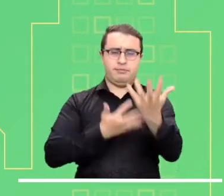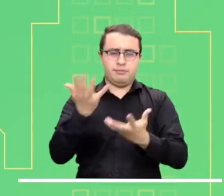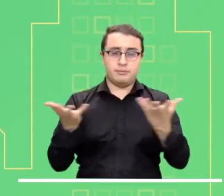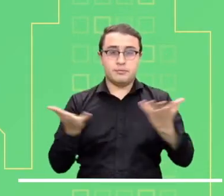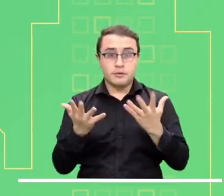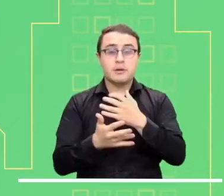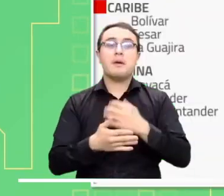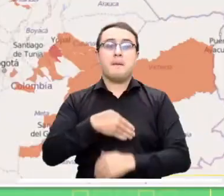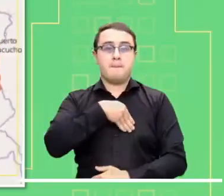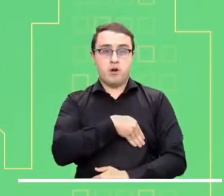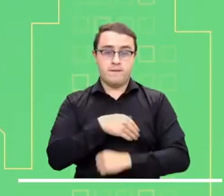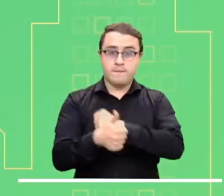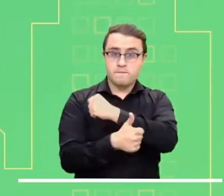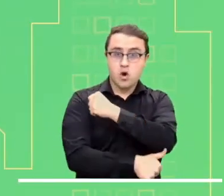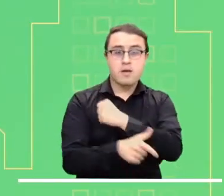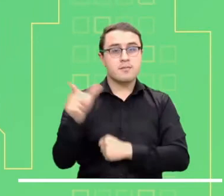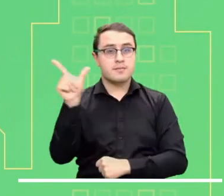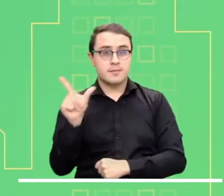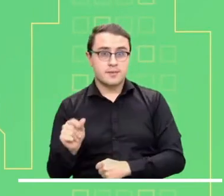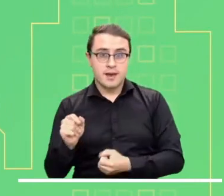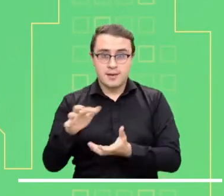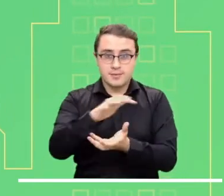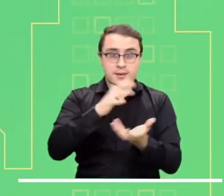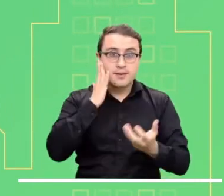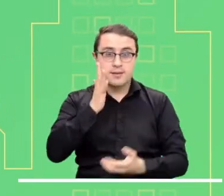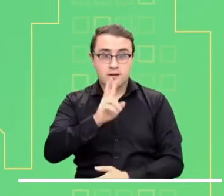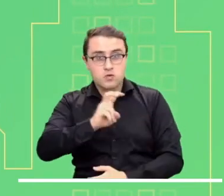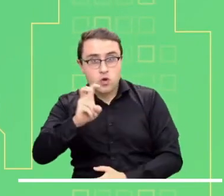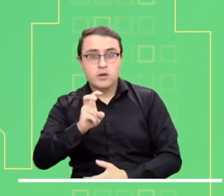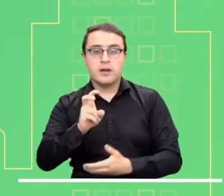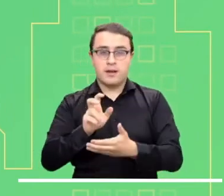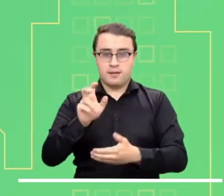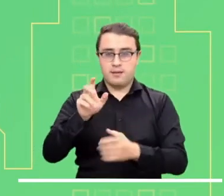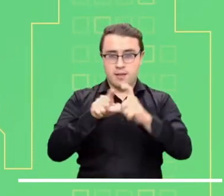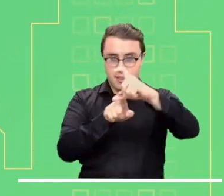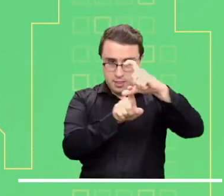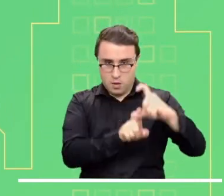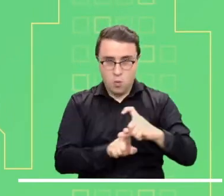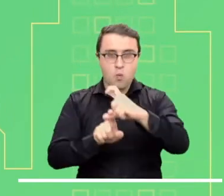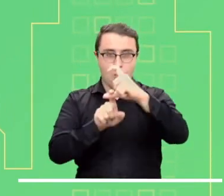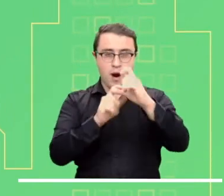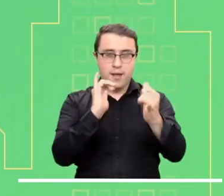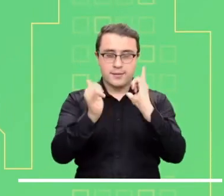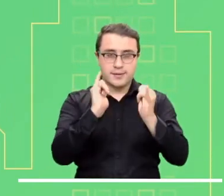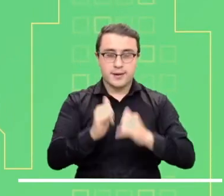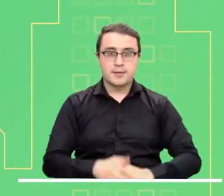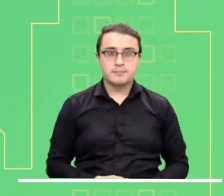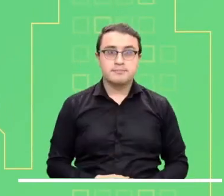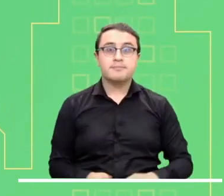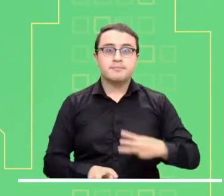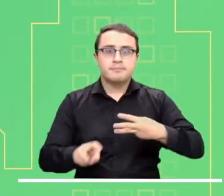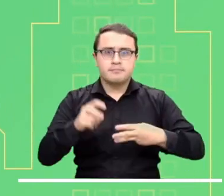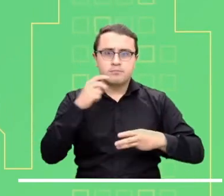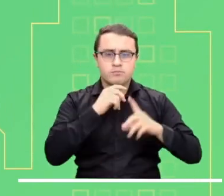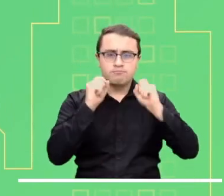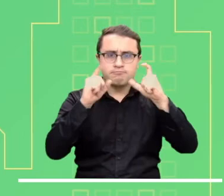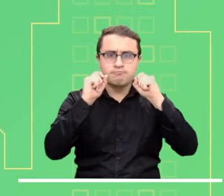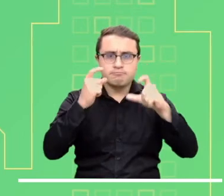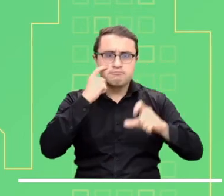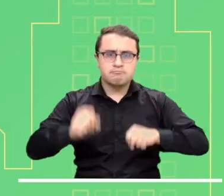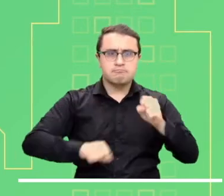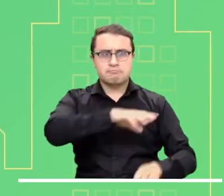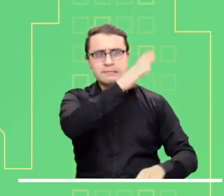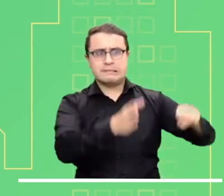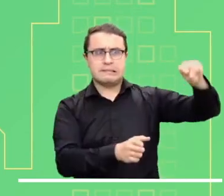Girardot. A alerta roja por probabilidad de incendios en la cobertura vegetal de los departamentos de Bolívar, Boyacá, Cesar, Los